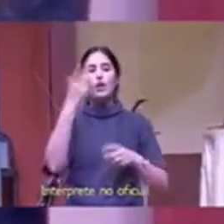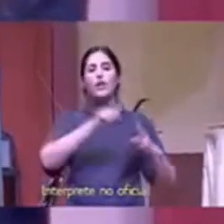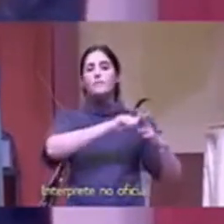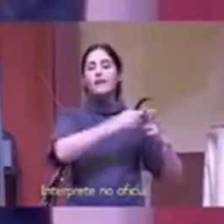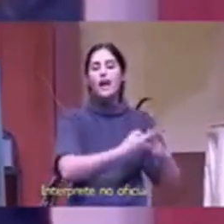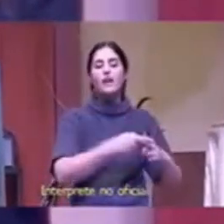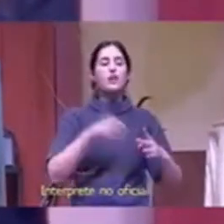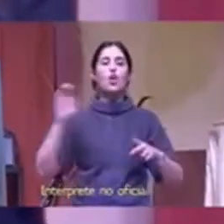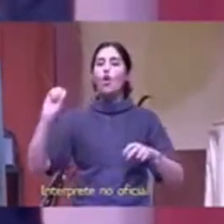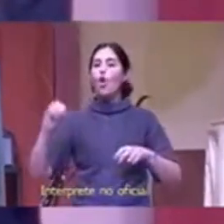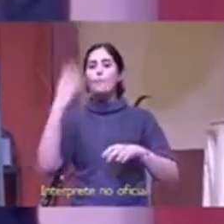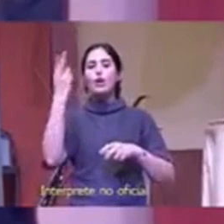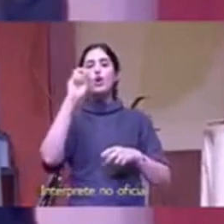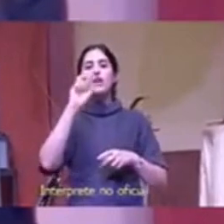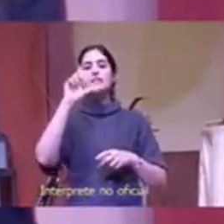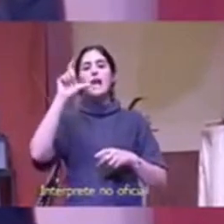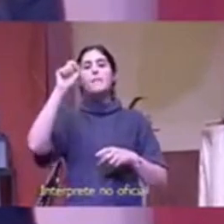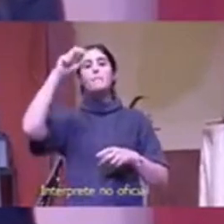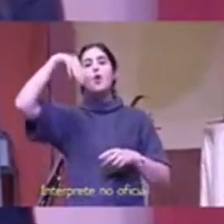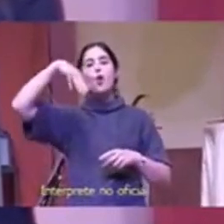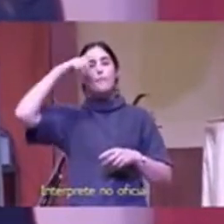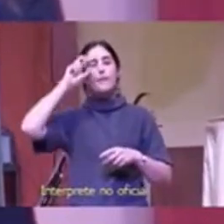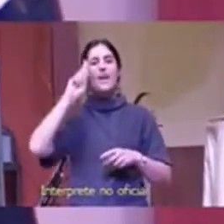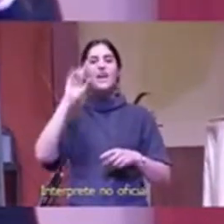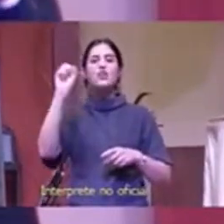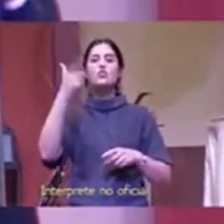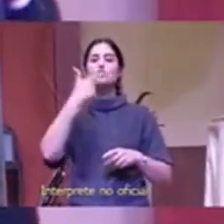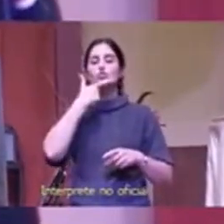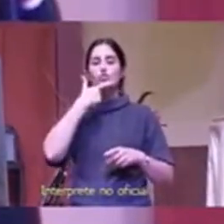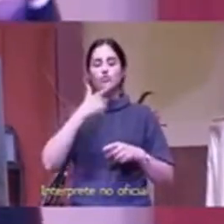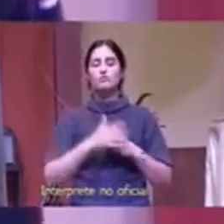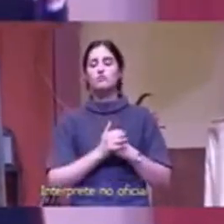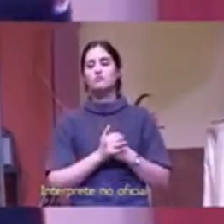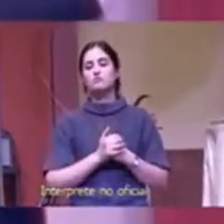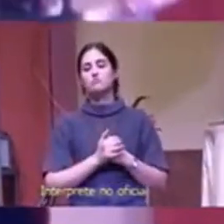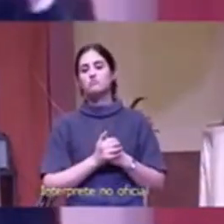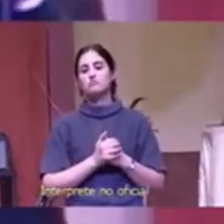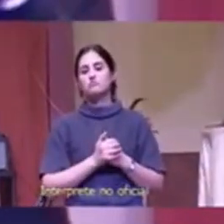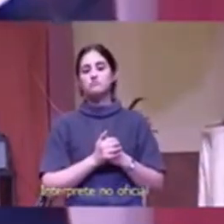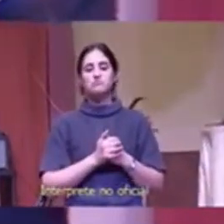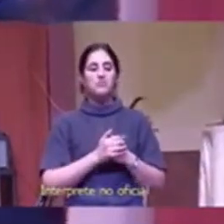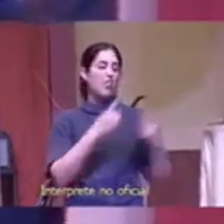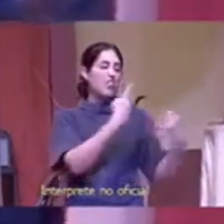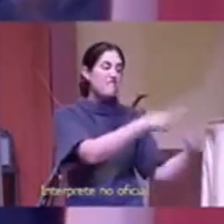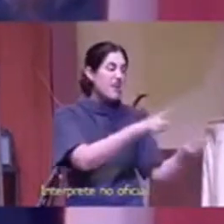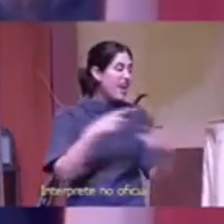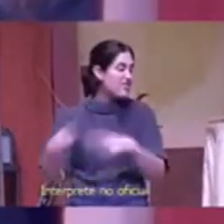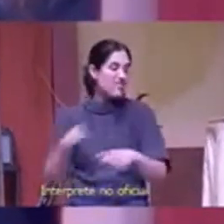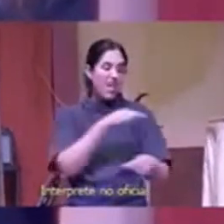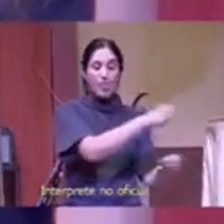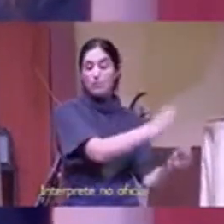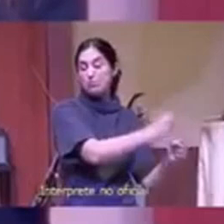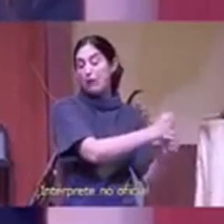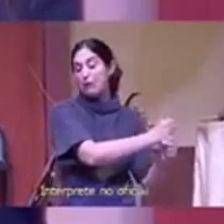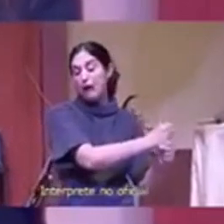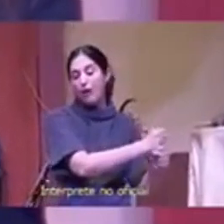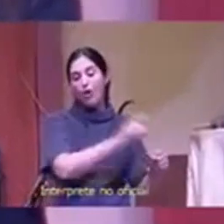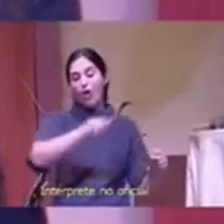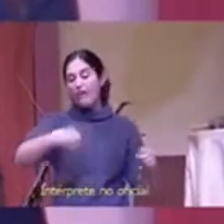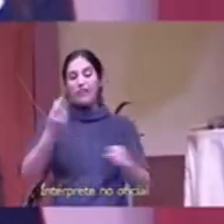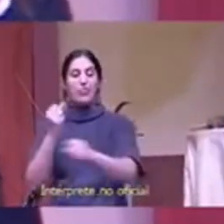académicos no hay diferencia entre lo sagrado y lo secular es